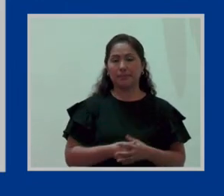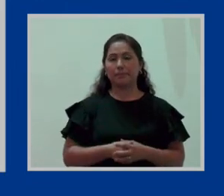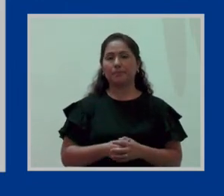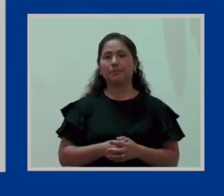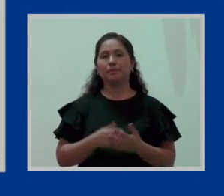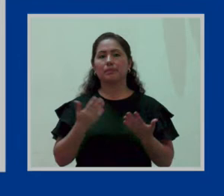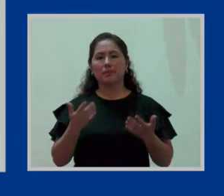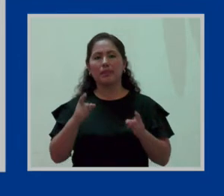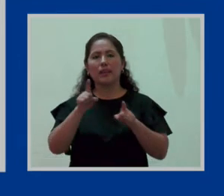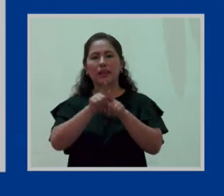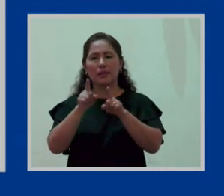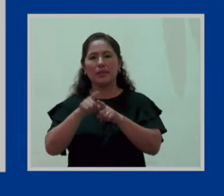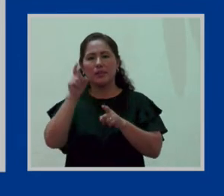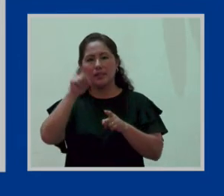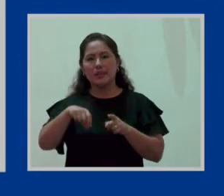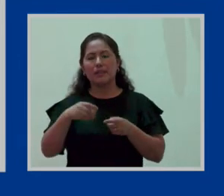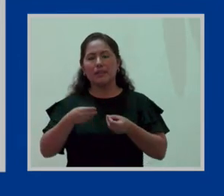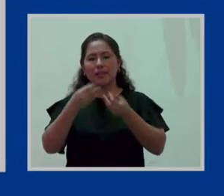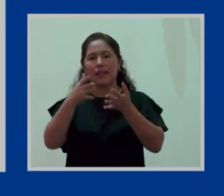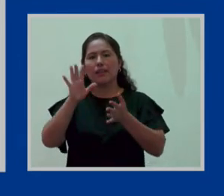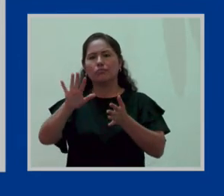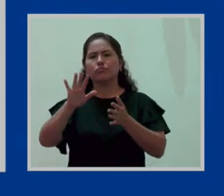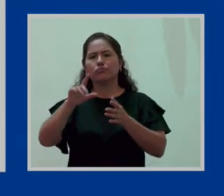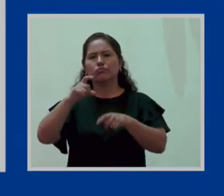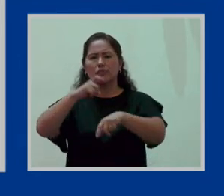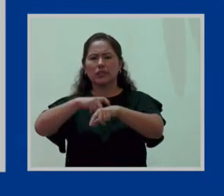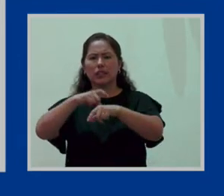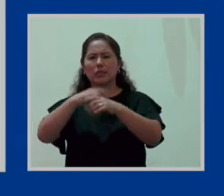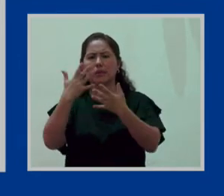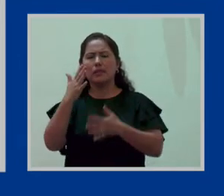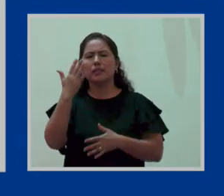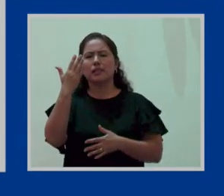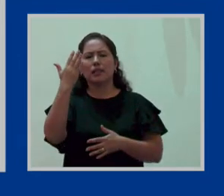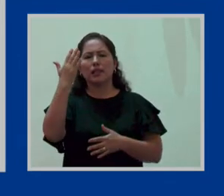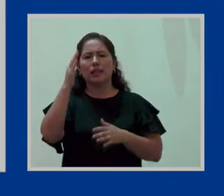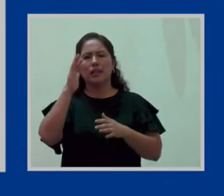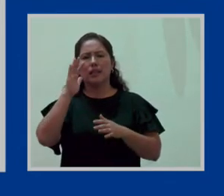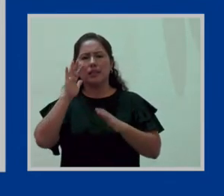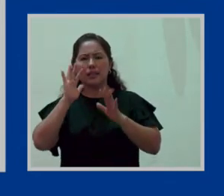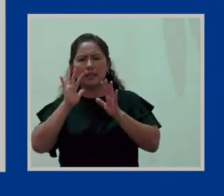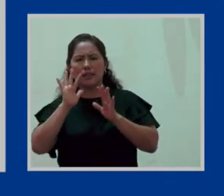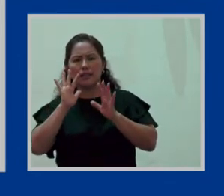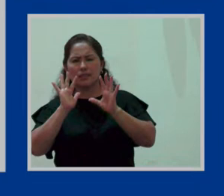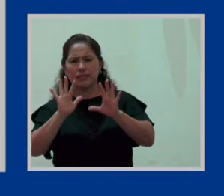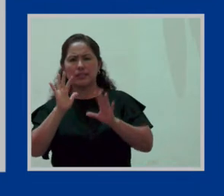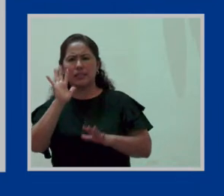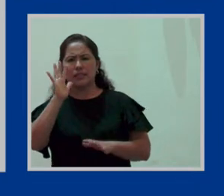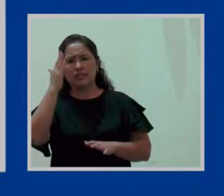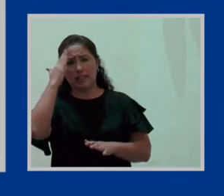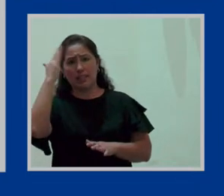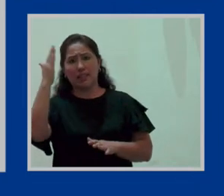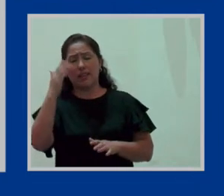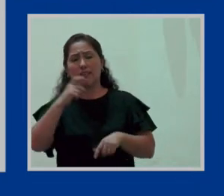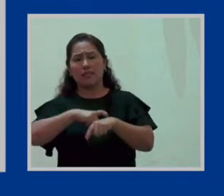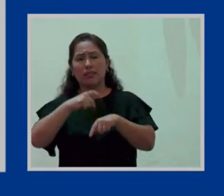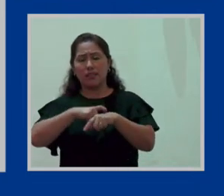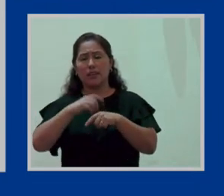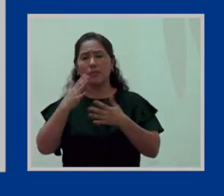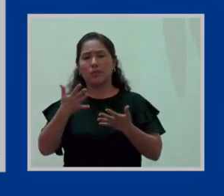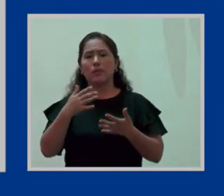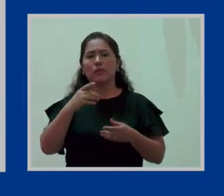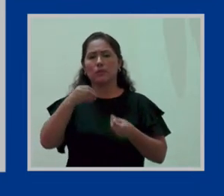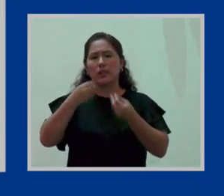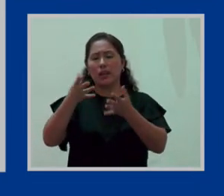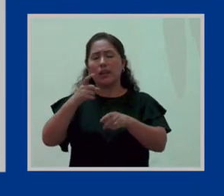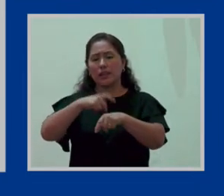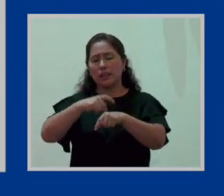comunicar expresamente al empleador en un plazo no menor de 15 días naturales a la entrega física del niño. Y un punto importante es